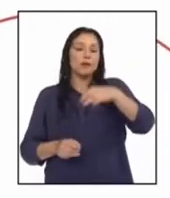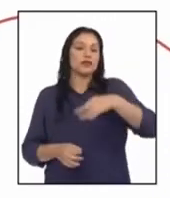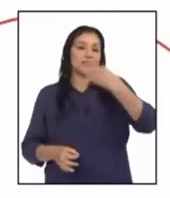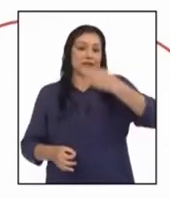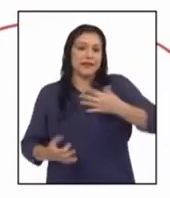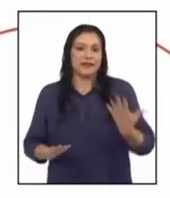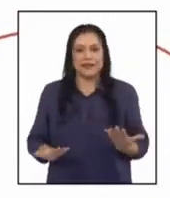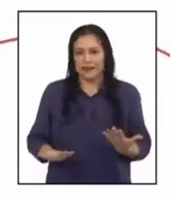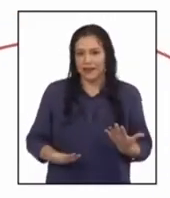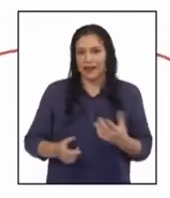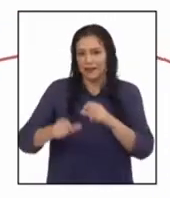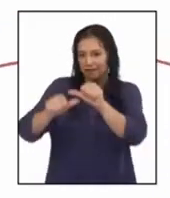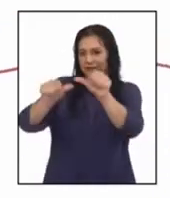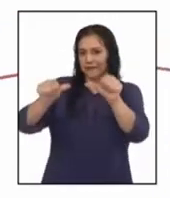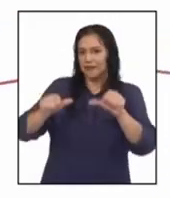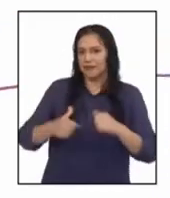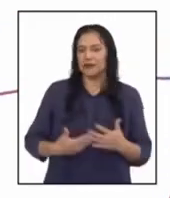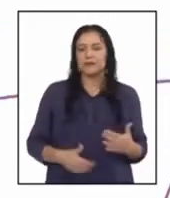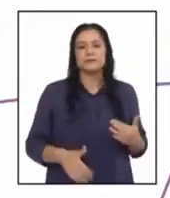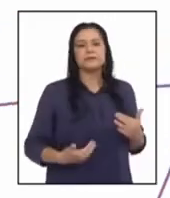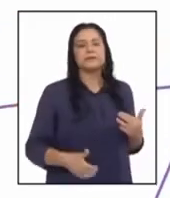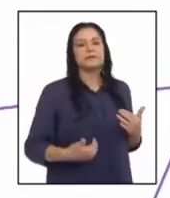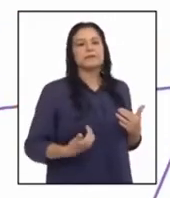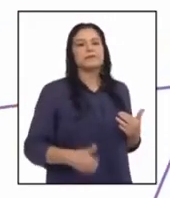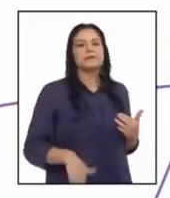realidad.